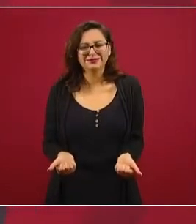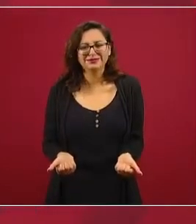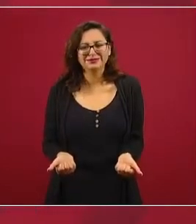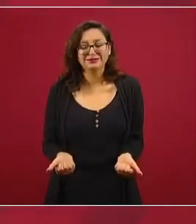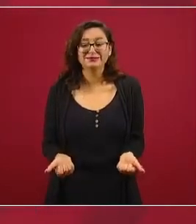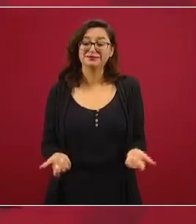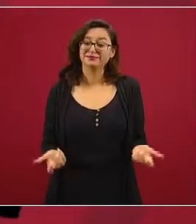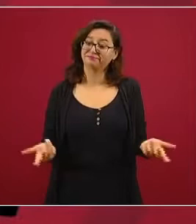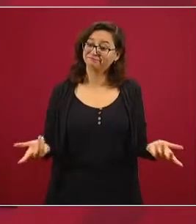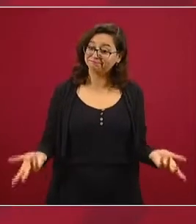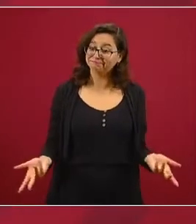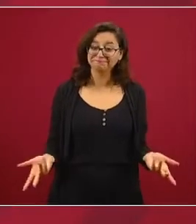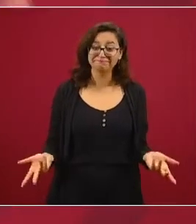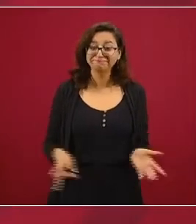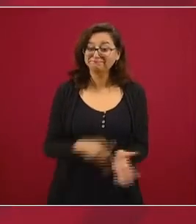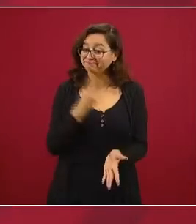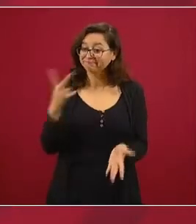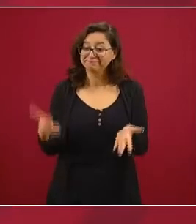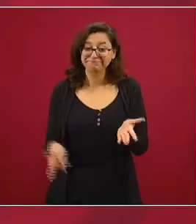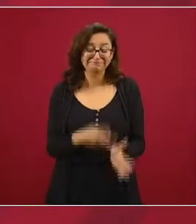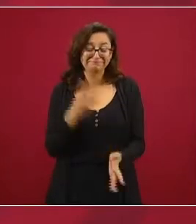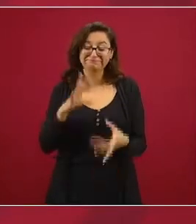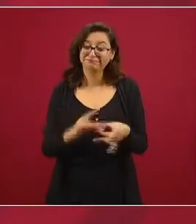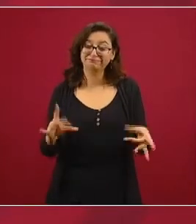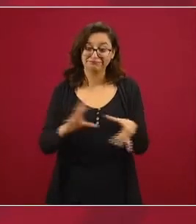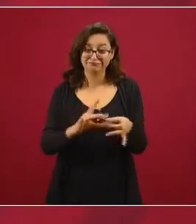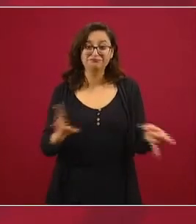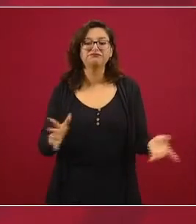Pues lo hemos dicho muchas veces, la corrupción